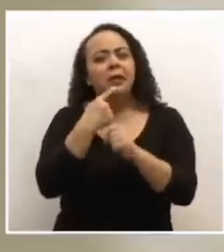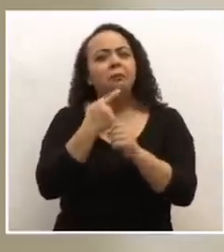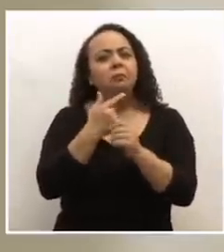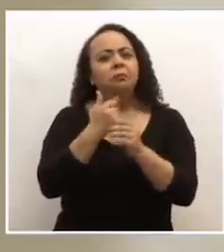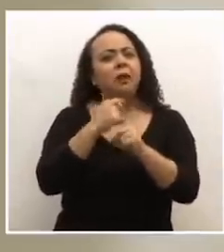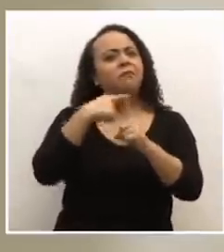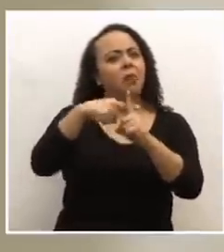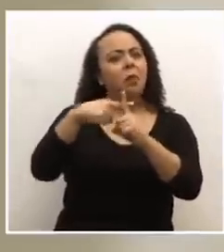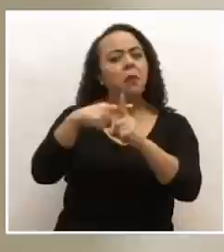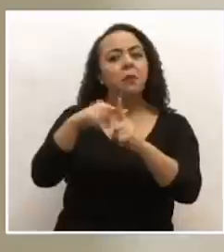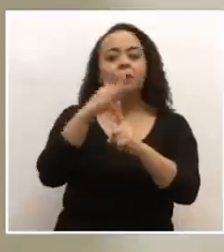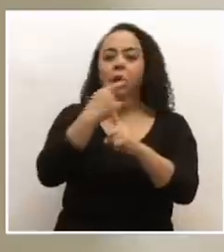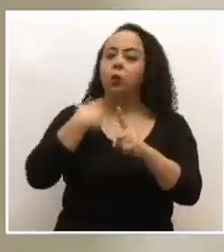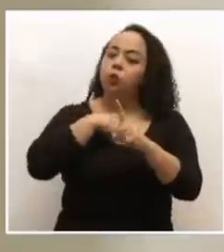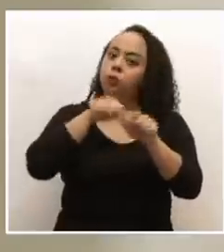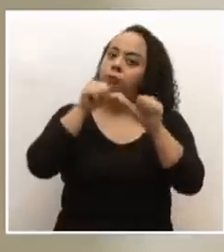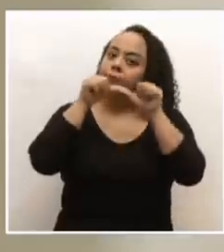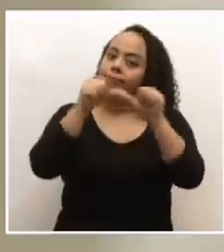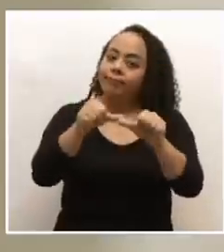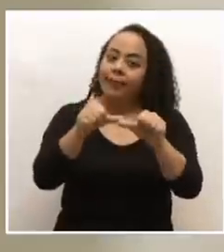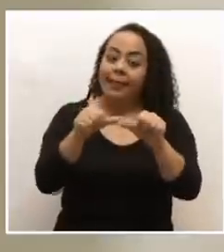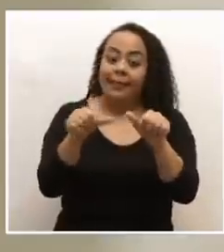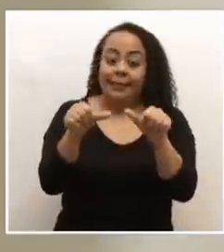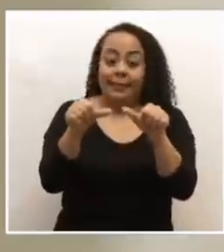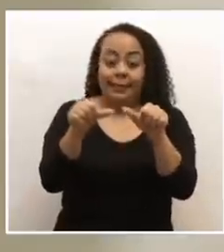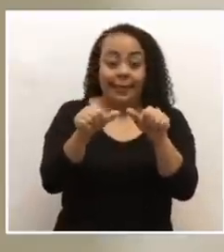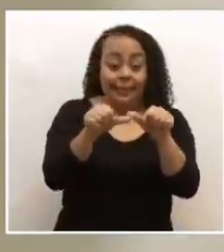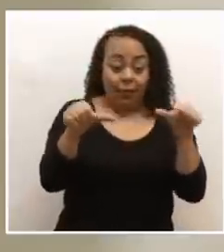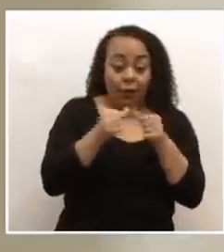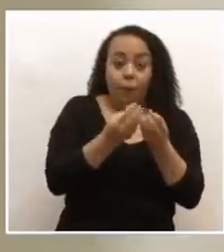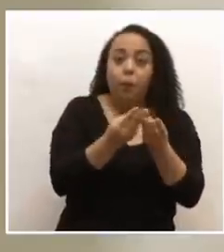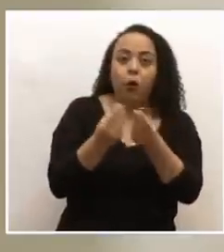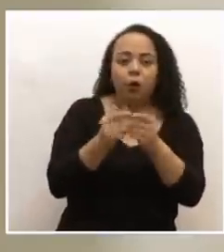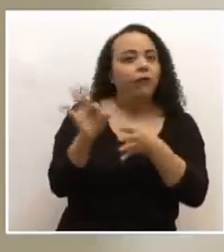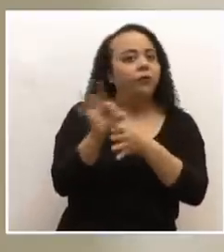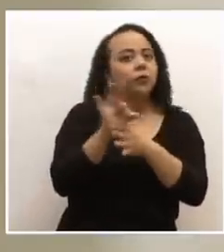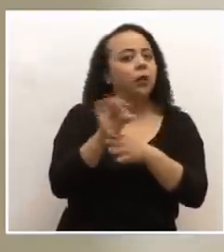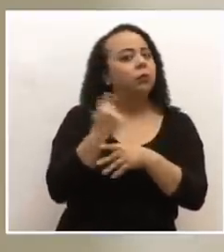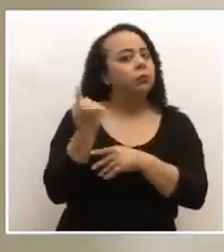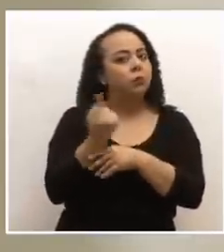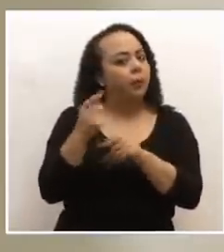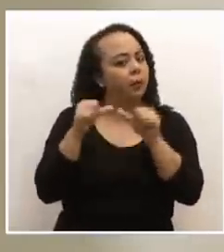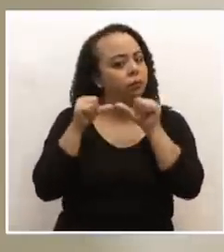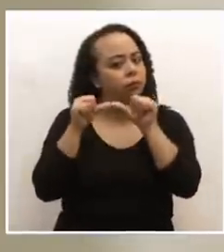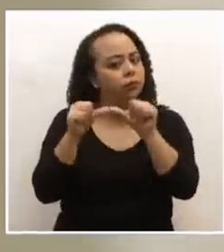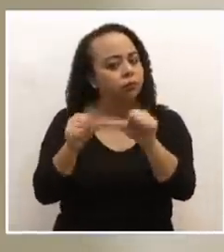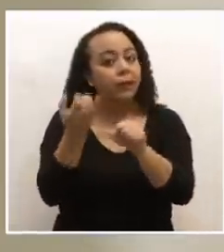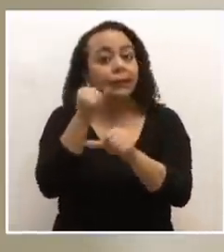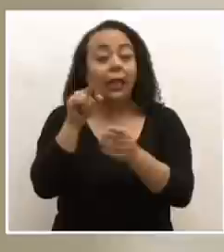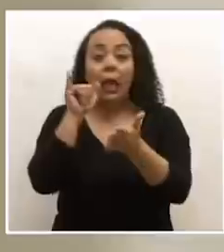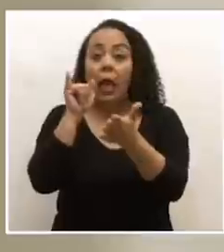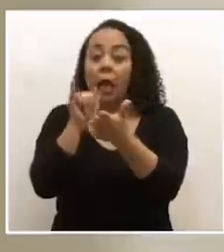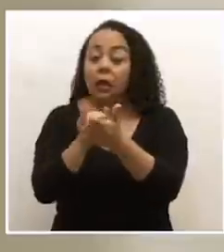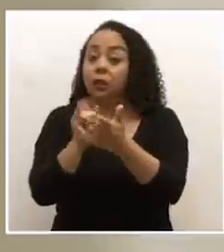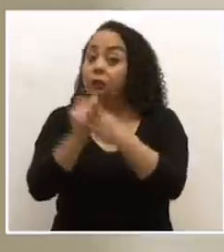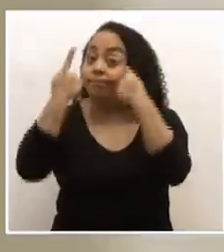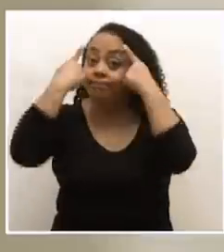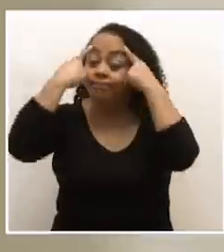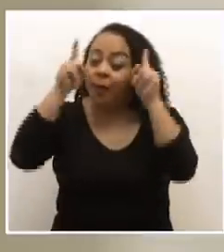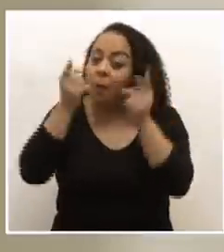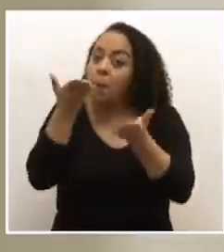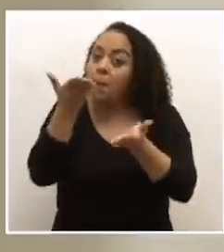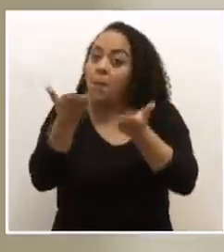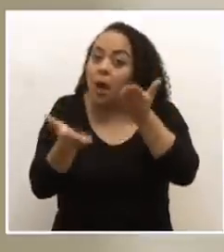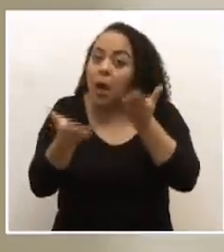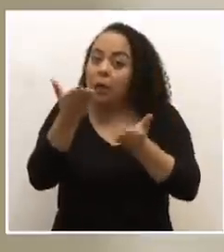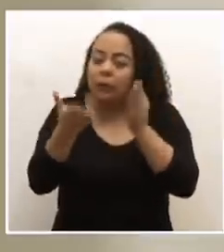y hemos mantenido un sector productivo funcionando siempre. Y si eso, justamente, no logramos ese balance,